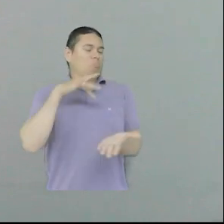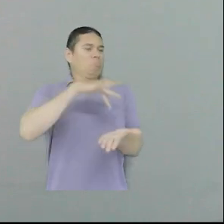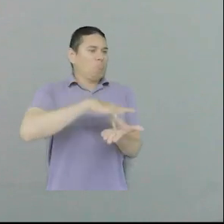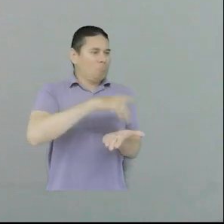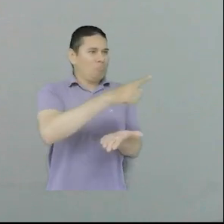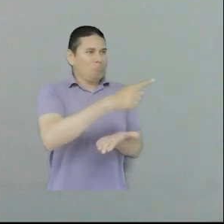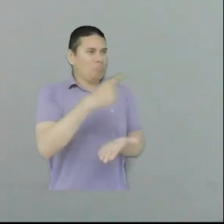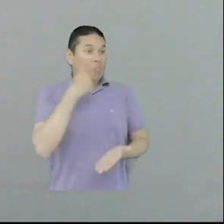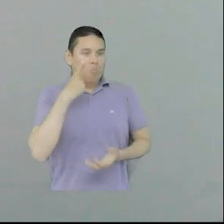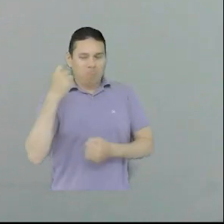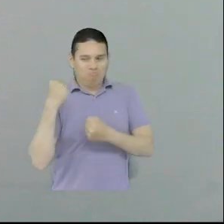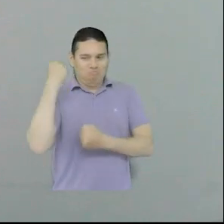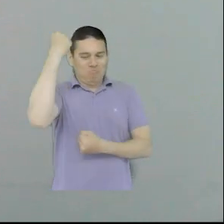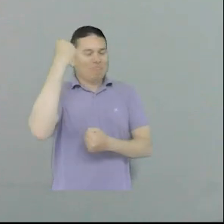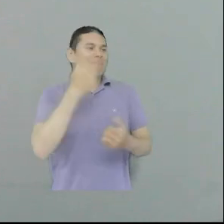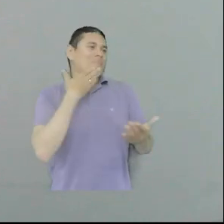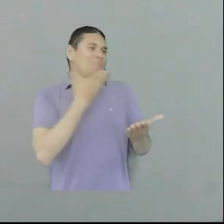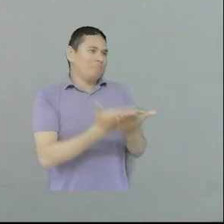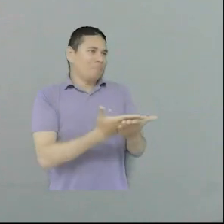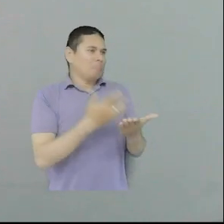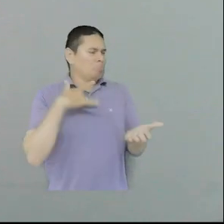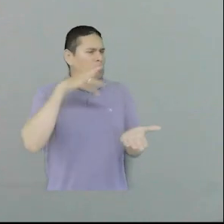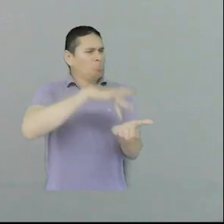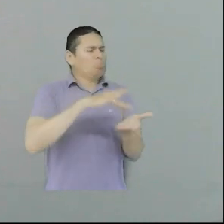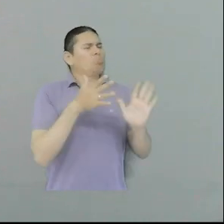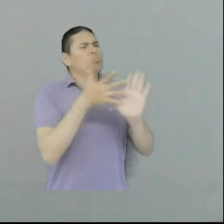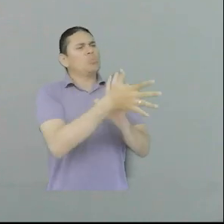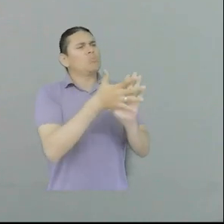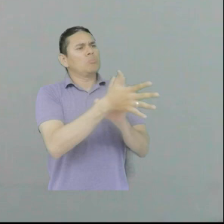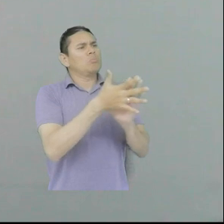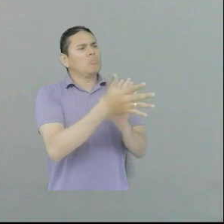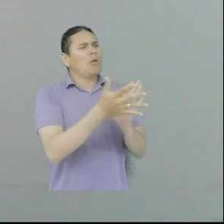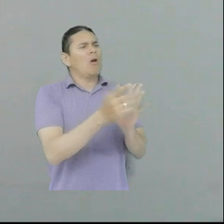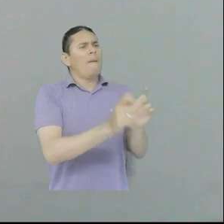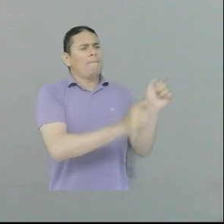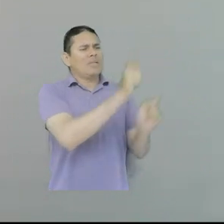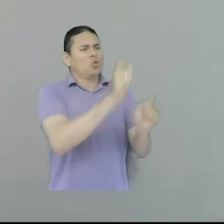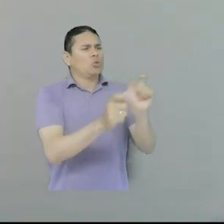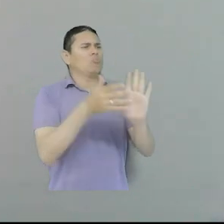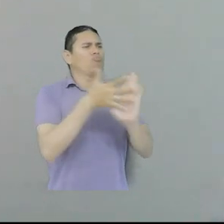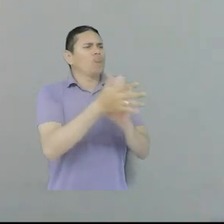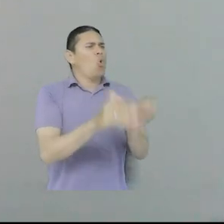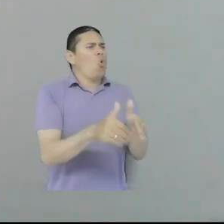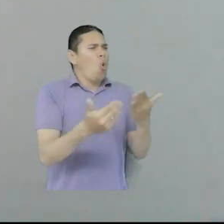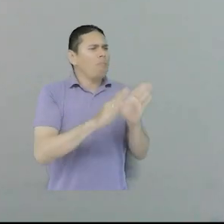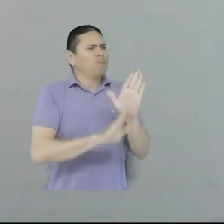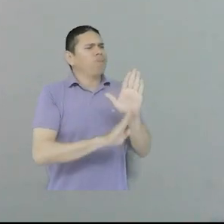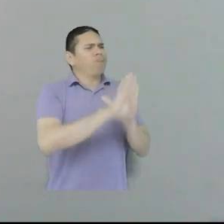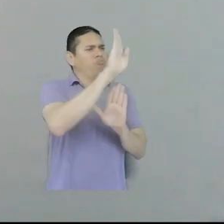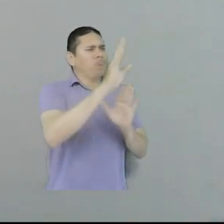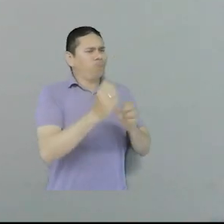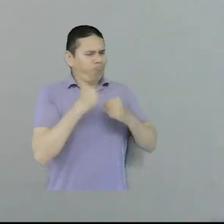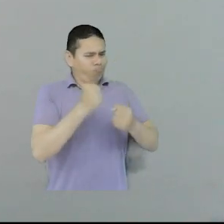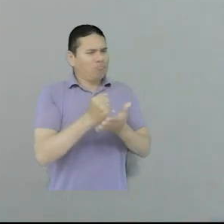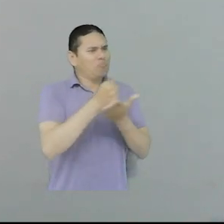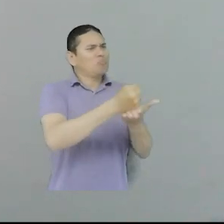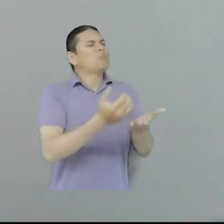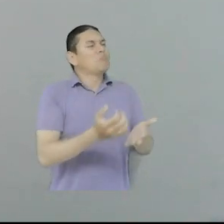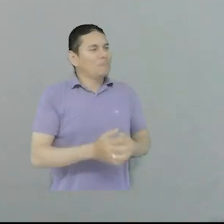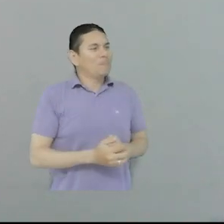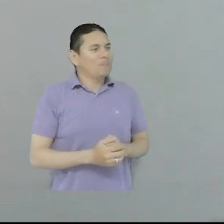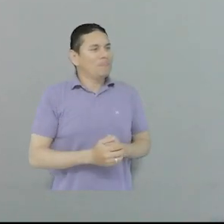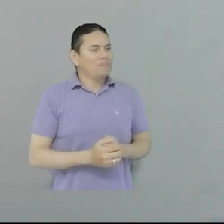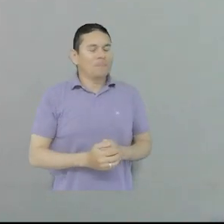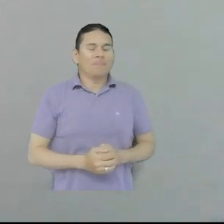este espacio en la jugada con Sport Power 2. Estamos acá para contarle a nuestra audiencia cómo hemos avanzado en nuestro proceso de fortalecimiento.